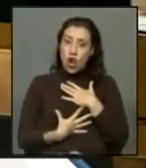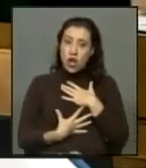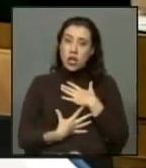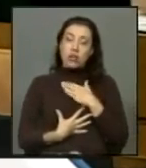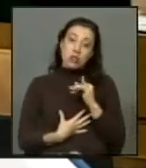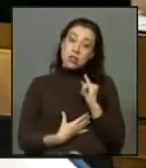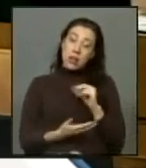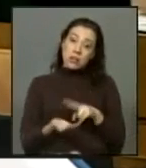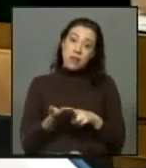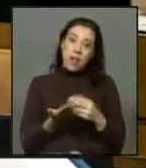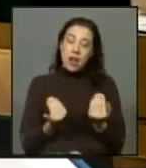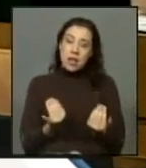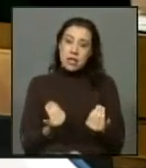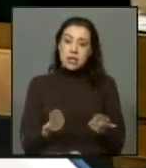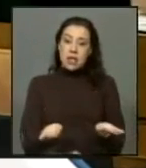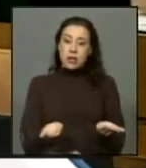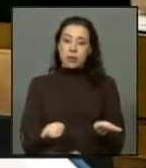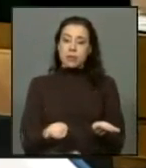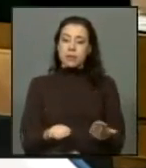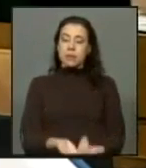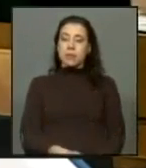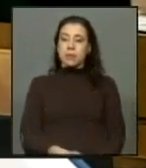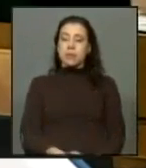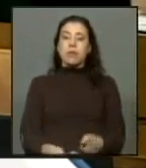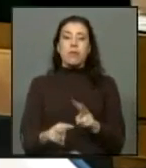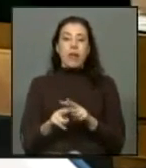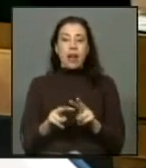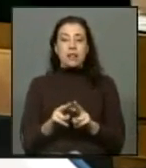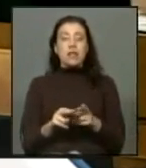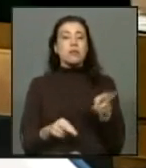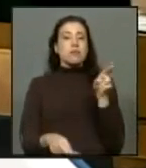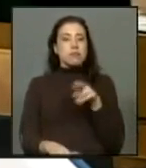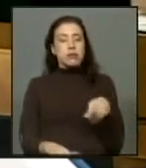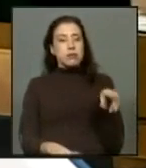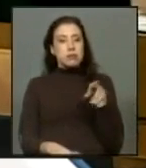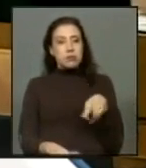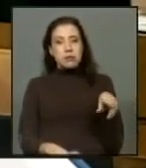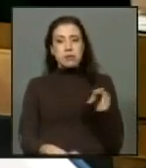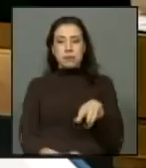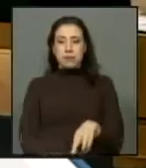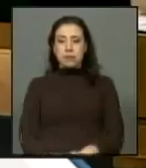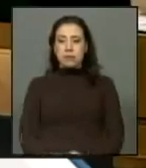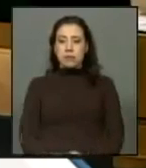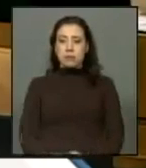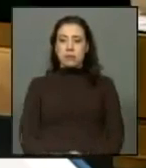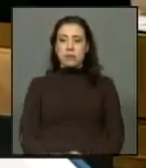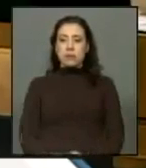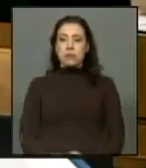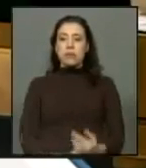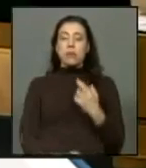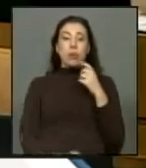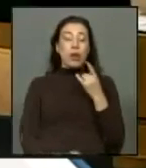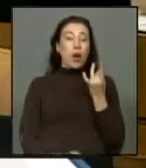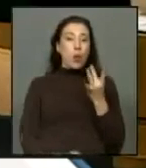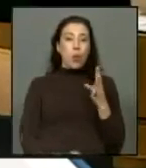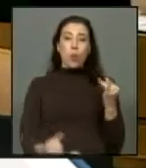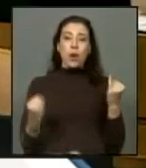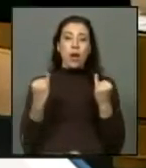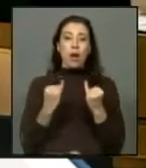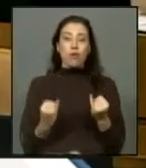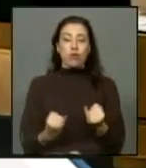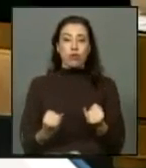necesario es necesario hacerlo una y otra vez porque esta es la única forma